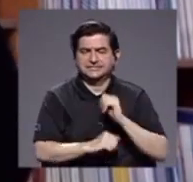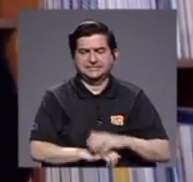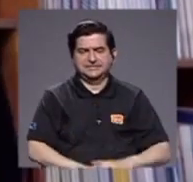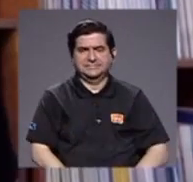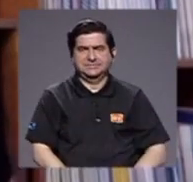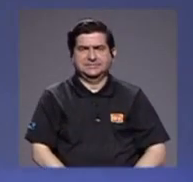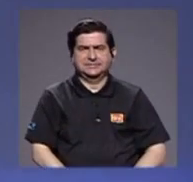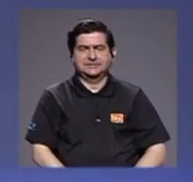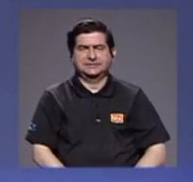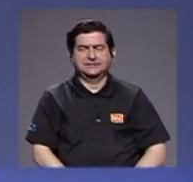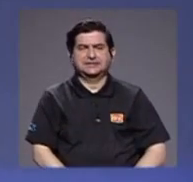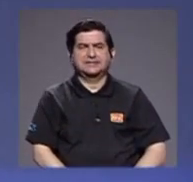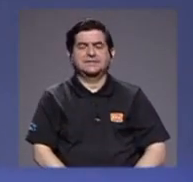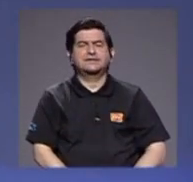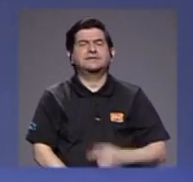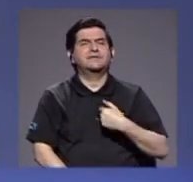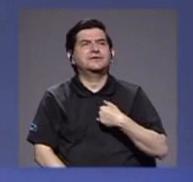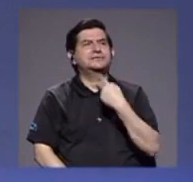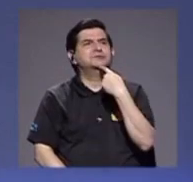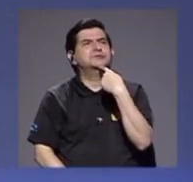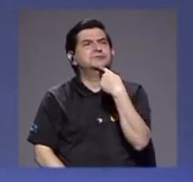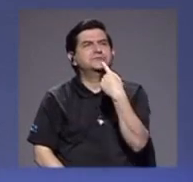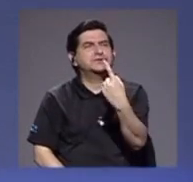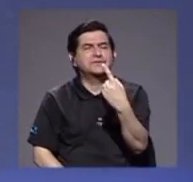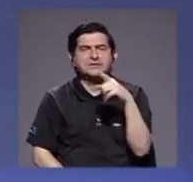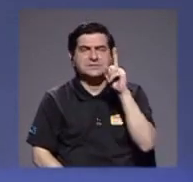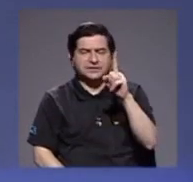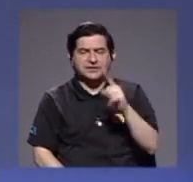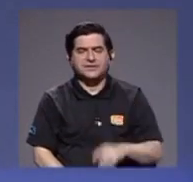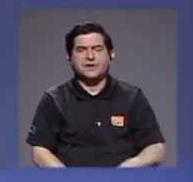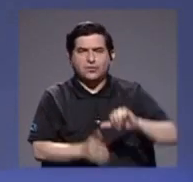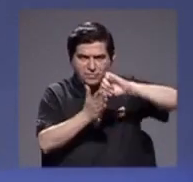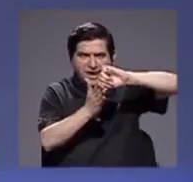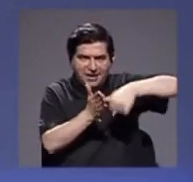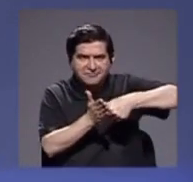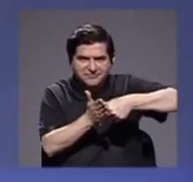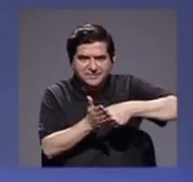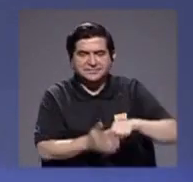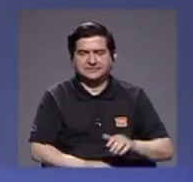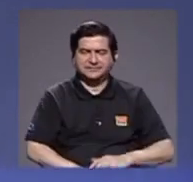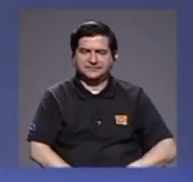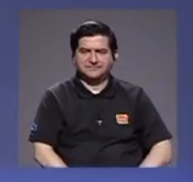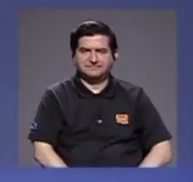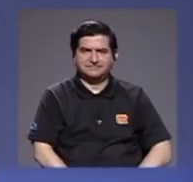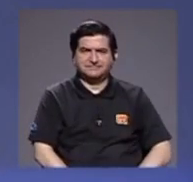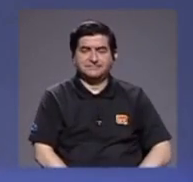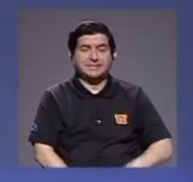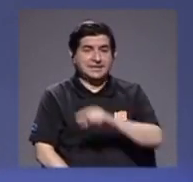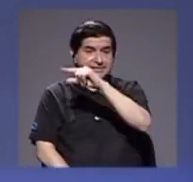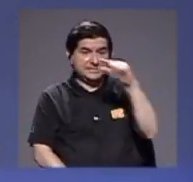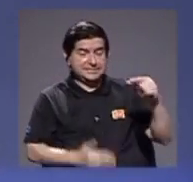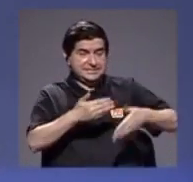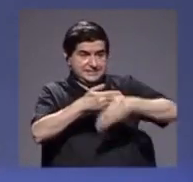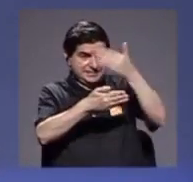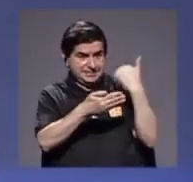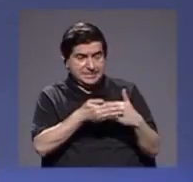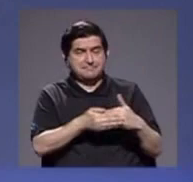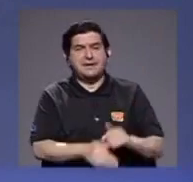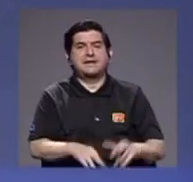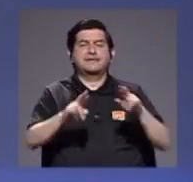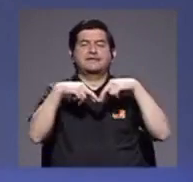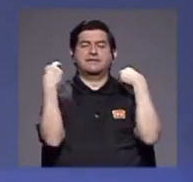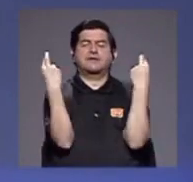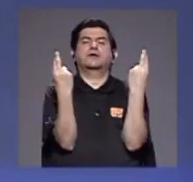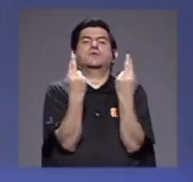Isabel, para darle una reafirmación de lo que usted dice. La semana pasada hubo una